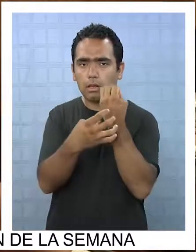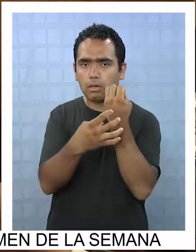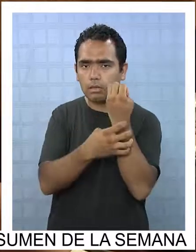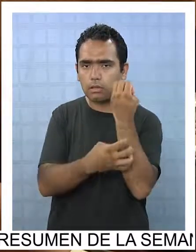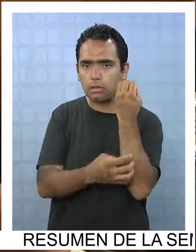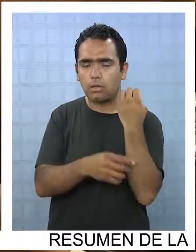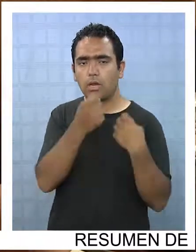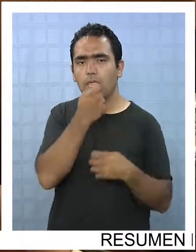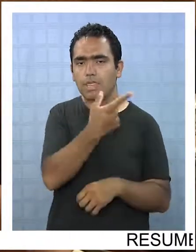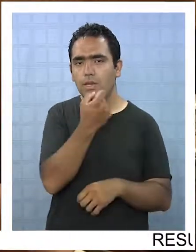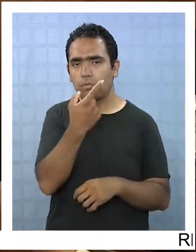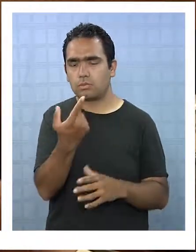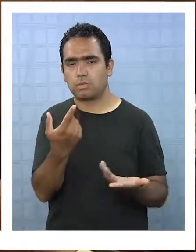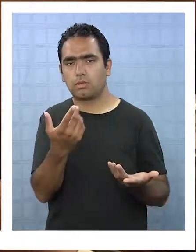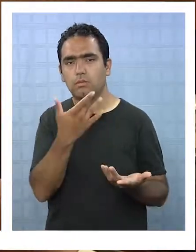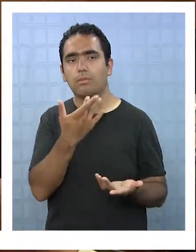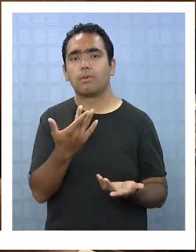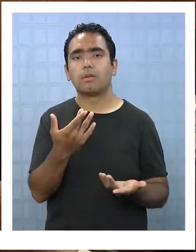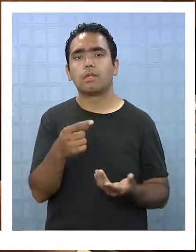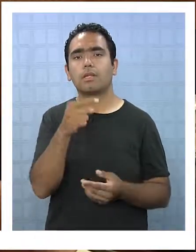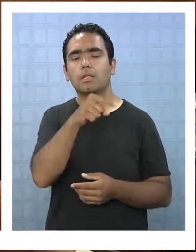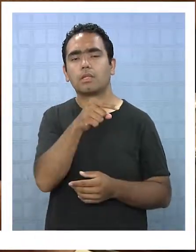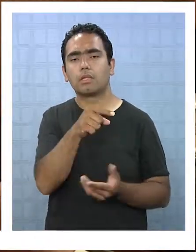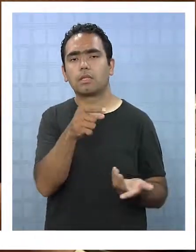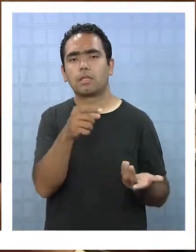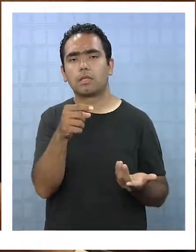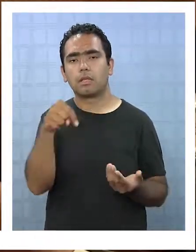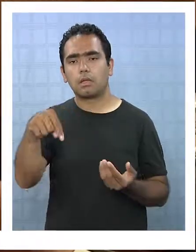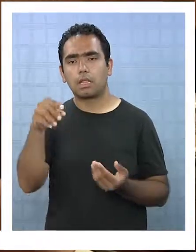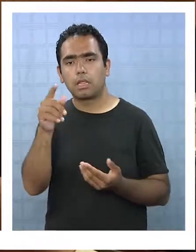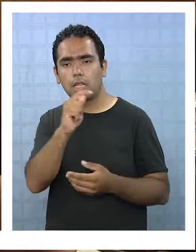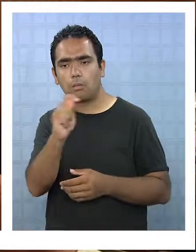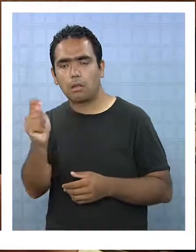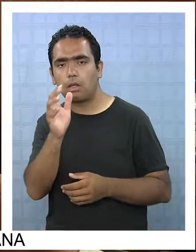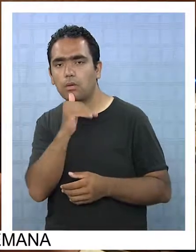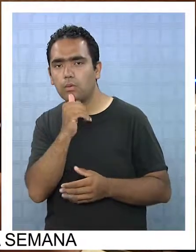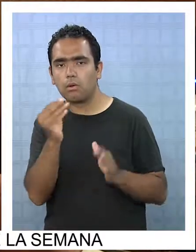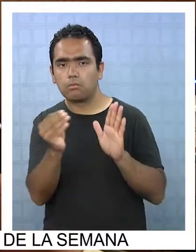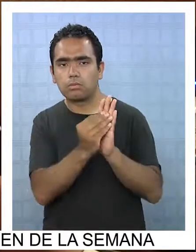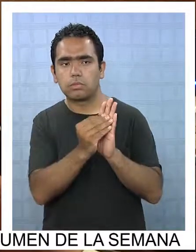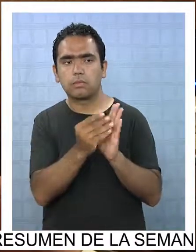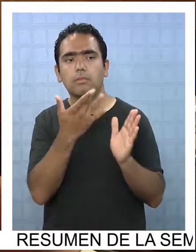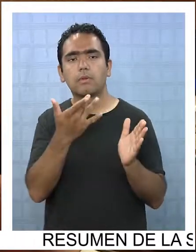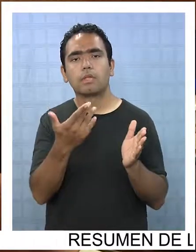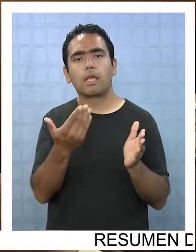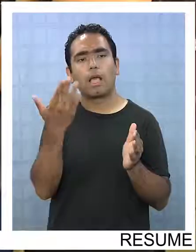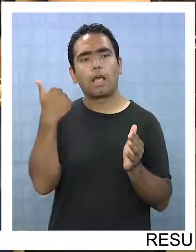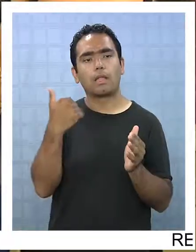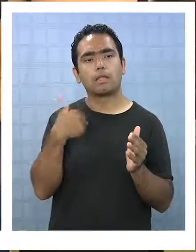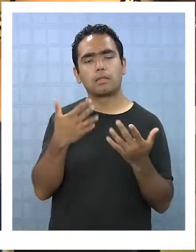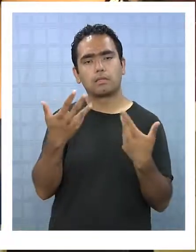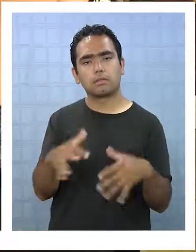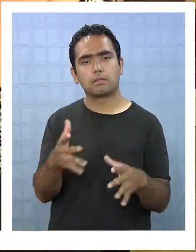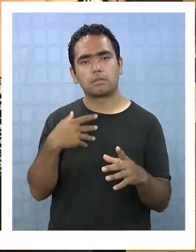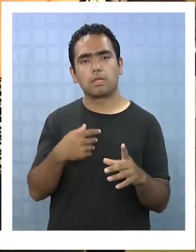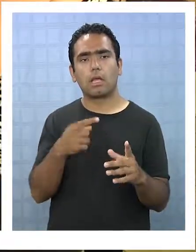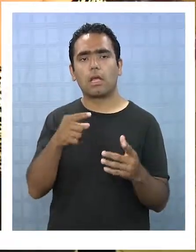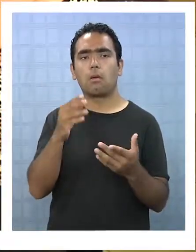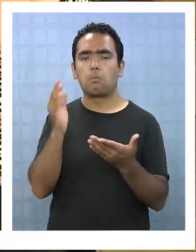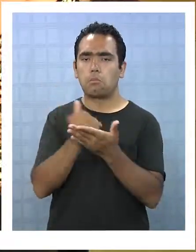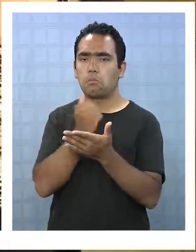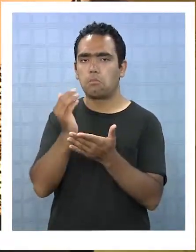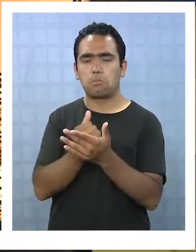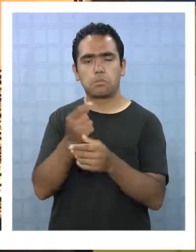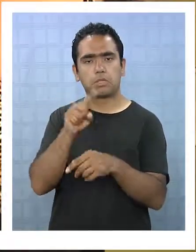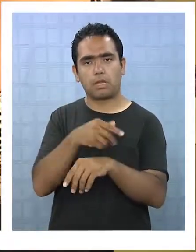presentan denuncias. Por lo mismo, porque en su momento no se pudo realizar porque ya contábamos con nuestras metas del